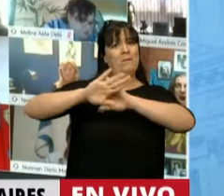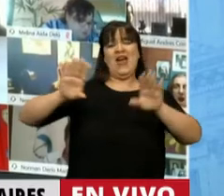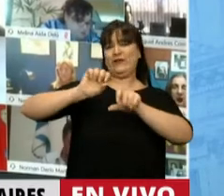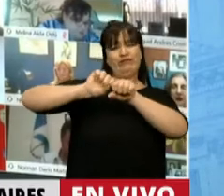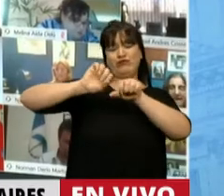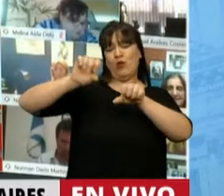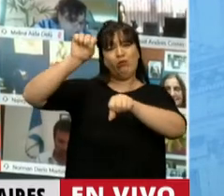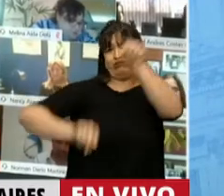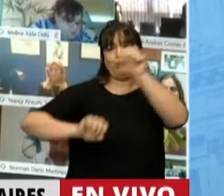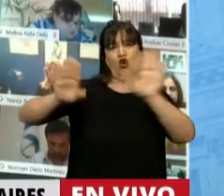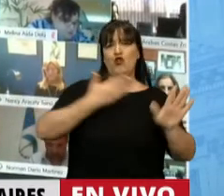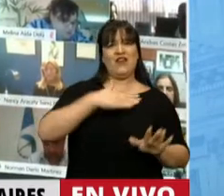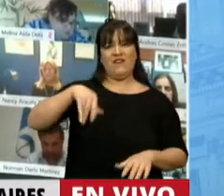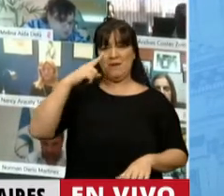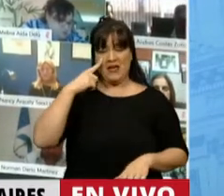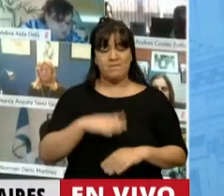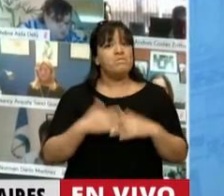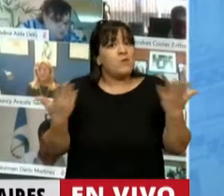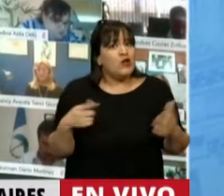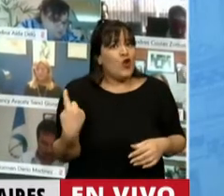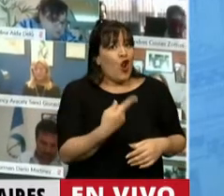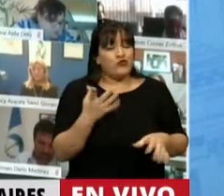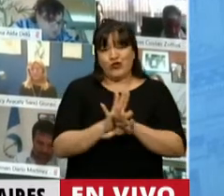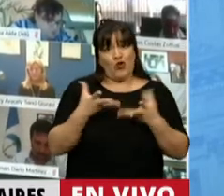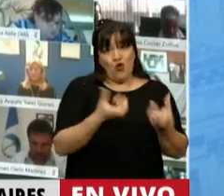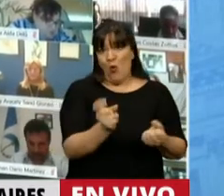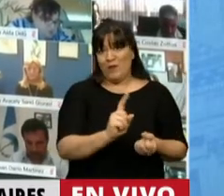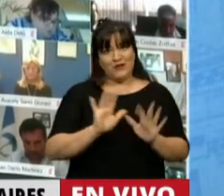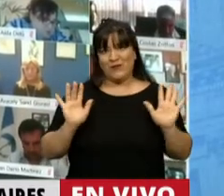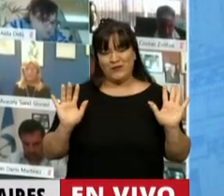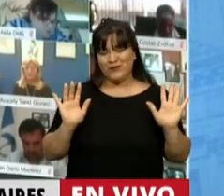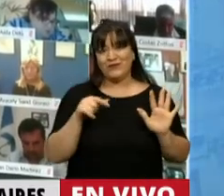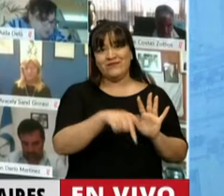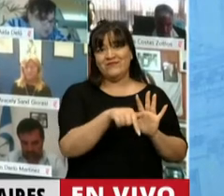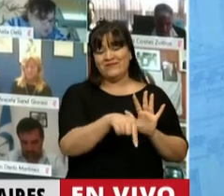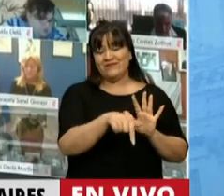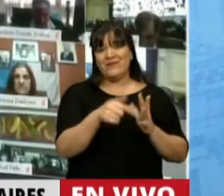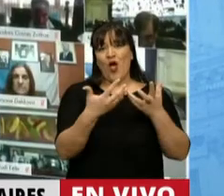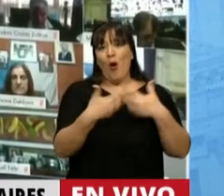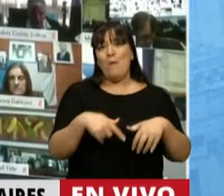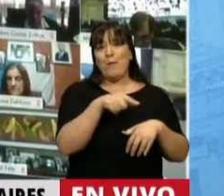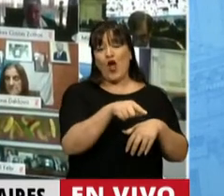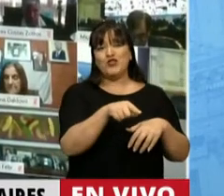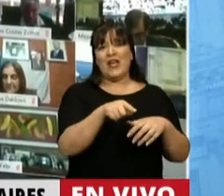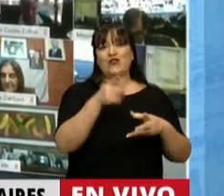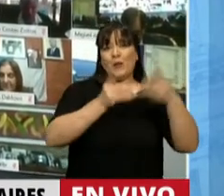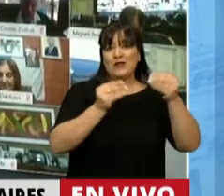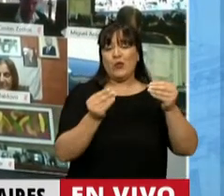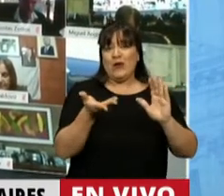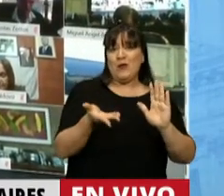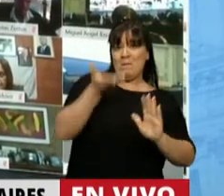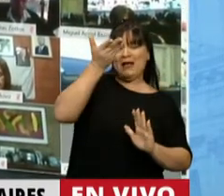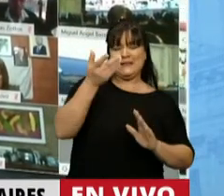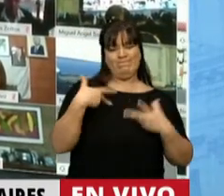FMI. Justamente por eso nosotros no vamos a acompañar esta ampliación, porque